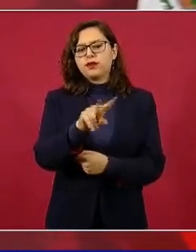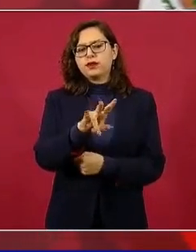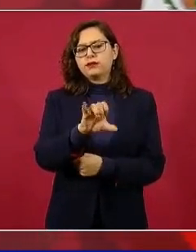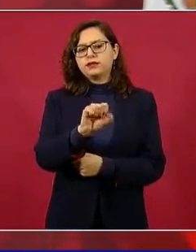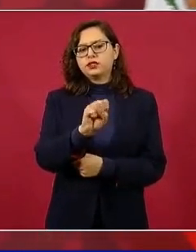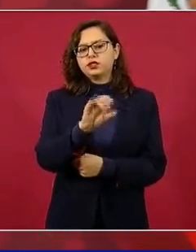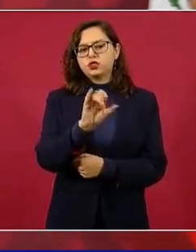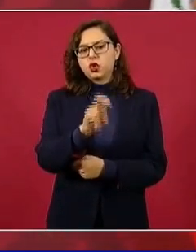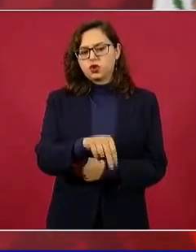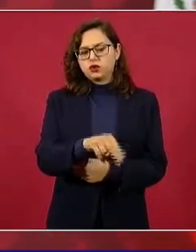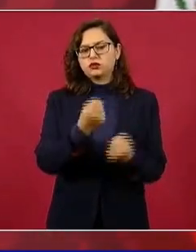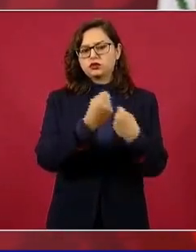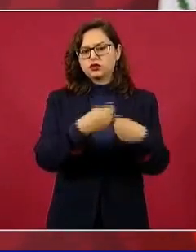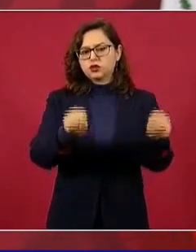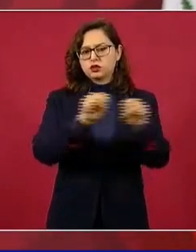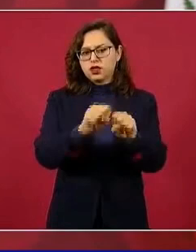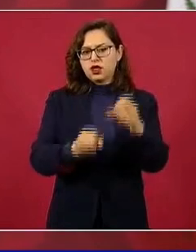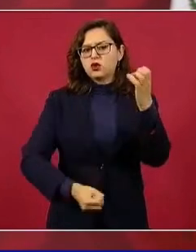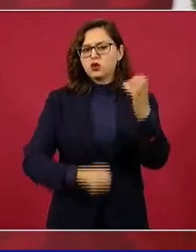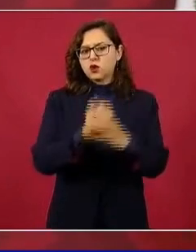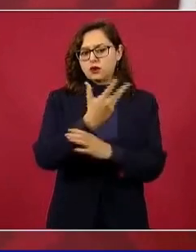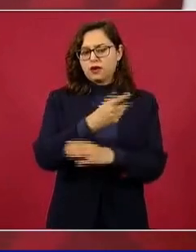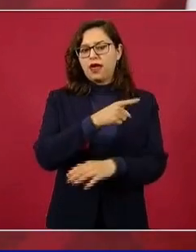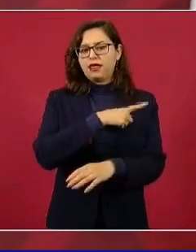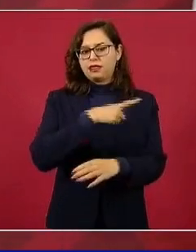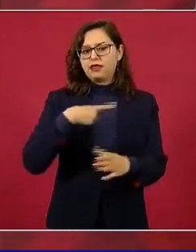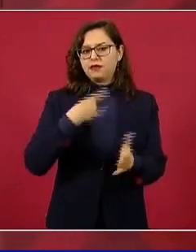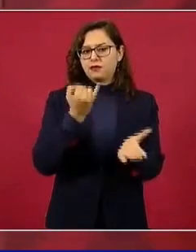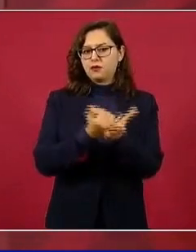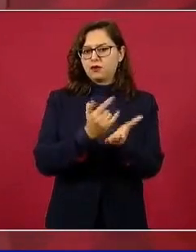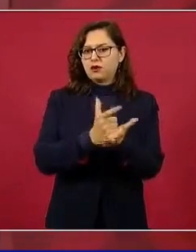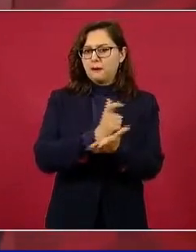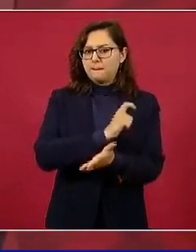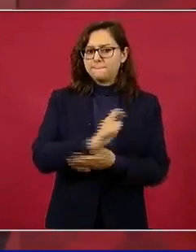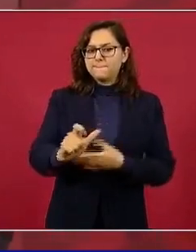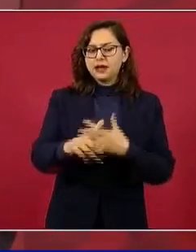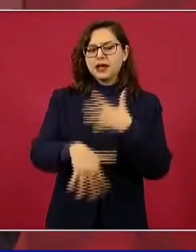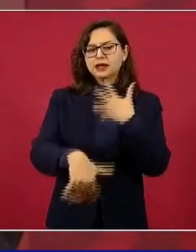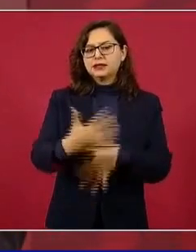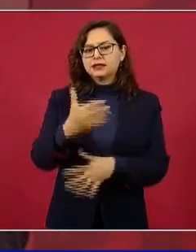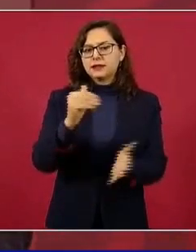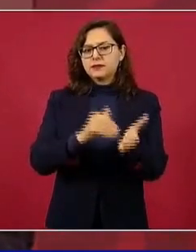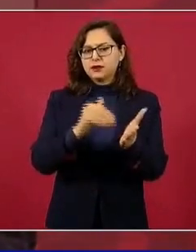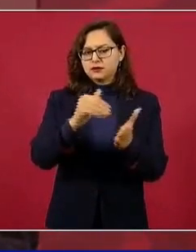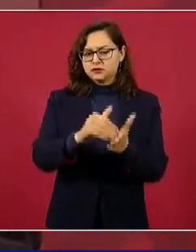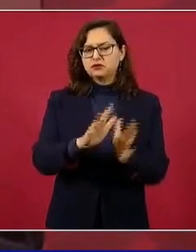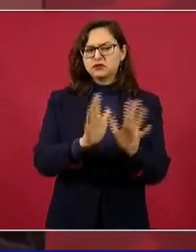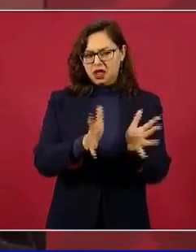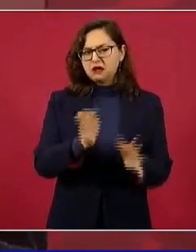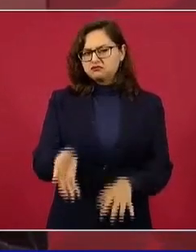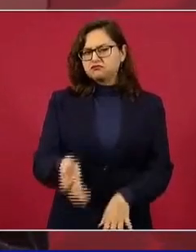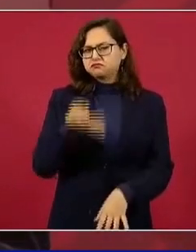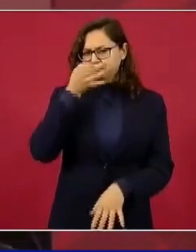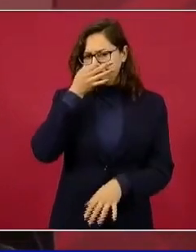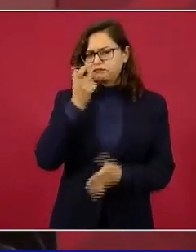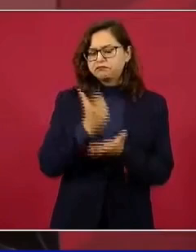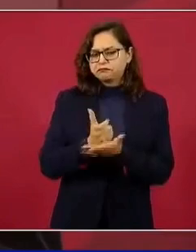15 mil millones. También tengo información